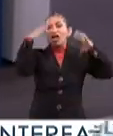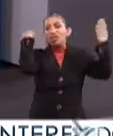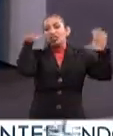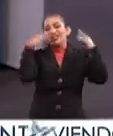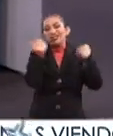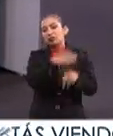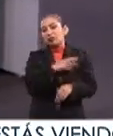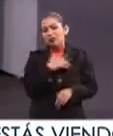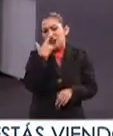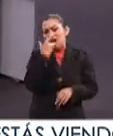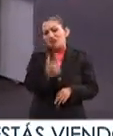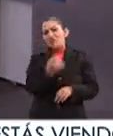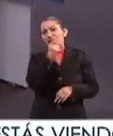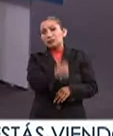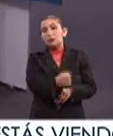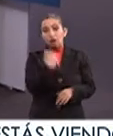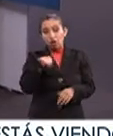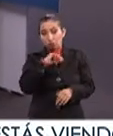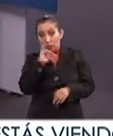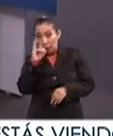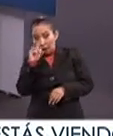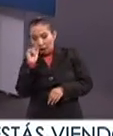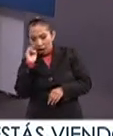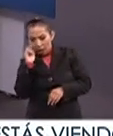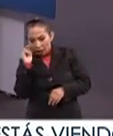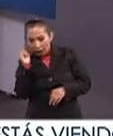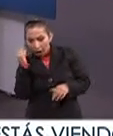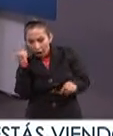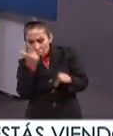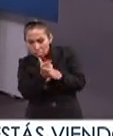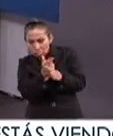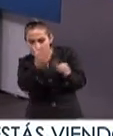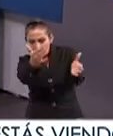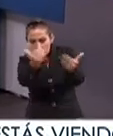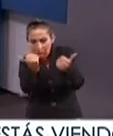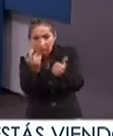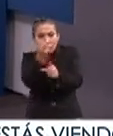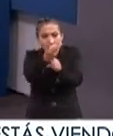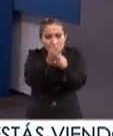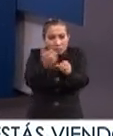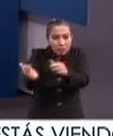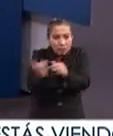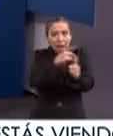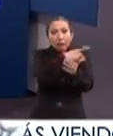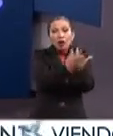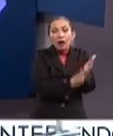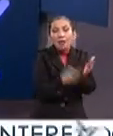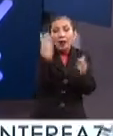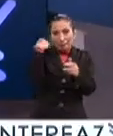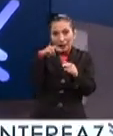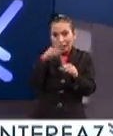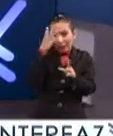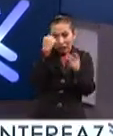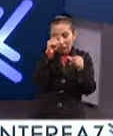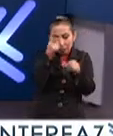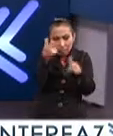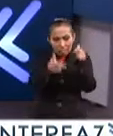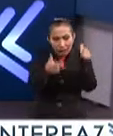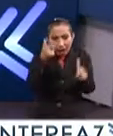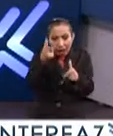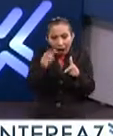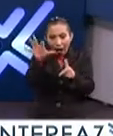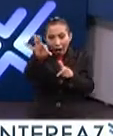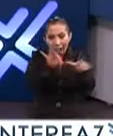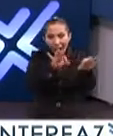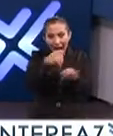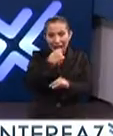considerados como chicos raros. Y nosotros como Politécnico Nacional los acogimos desde el programa de las unidades móviles de aprendizaje, donde fueron